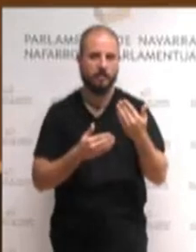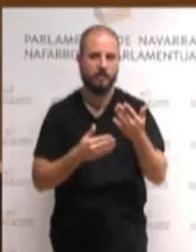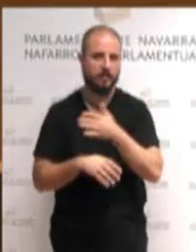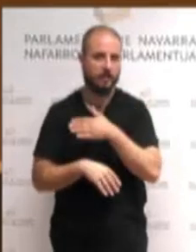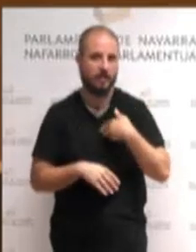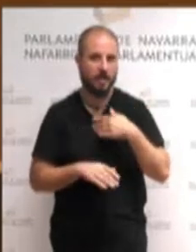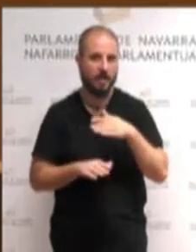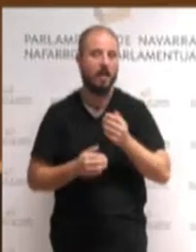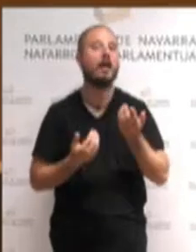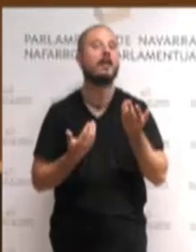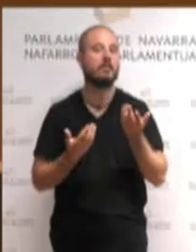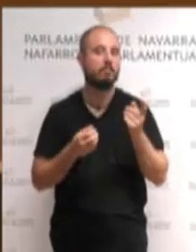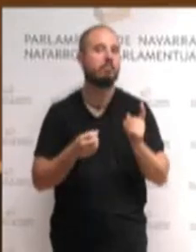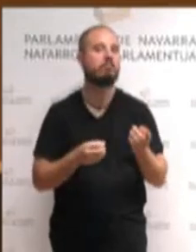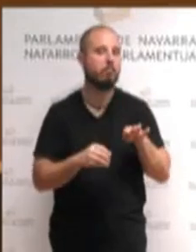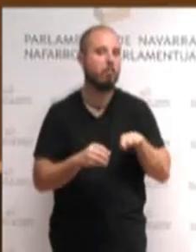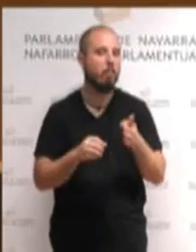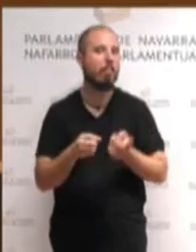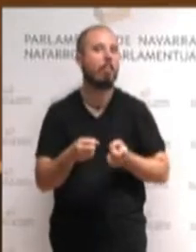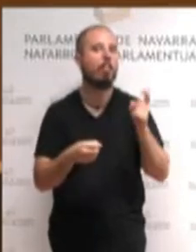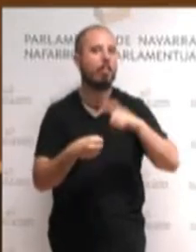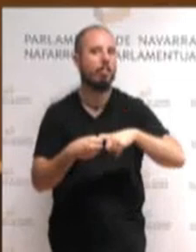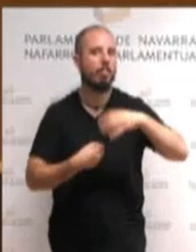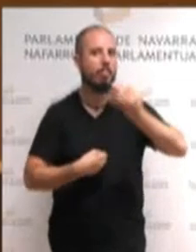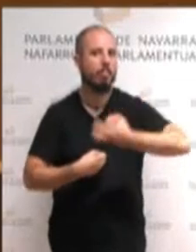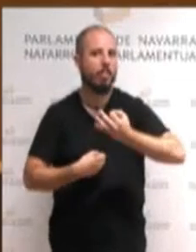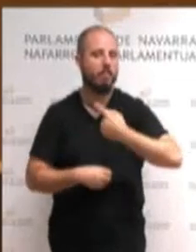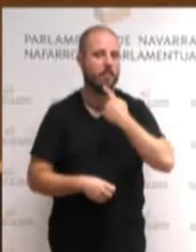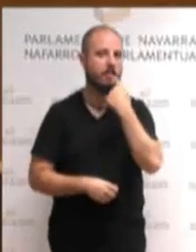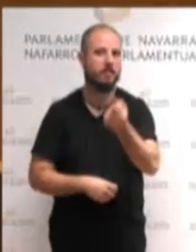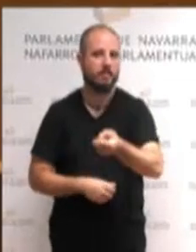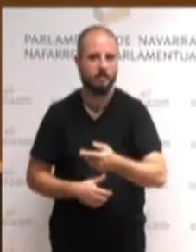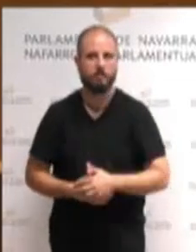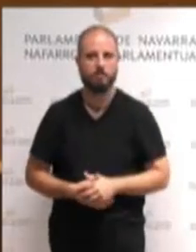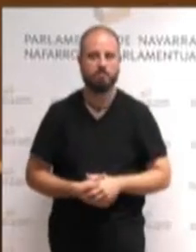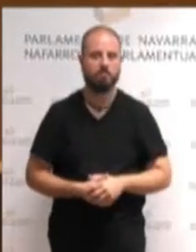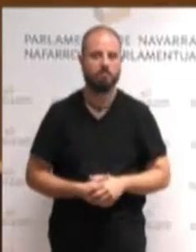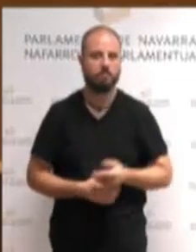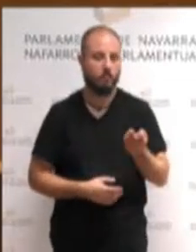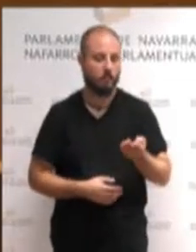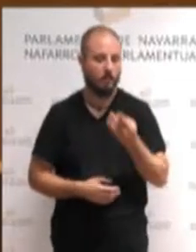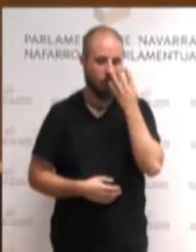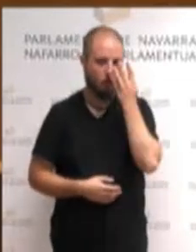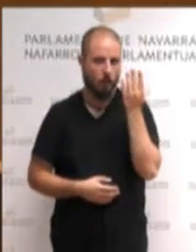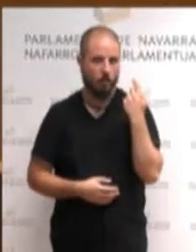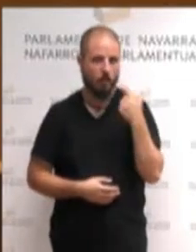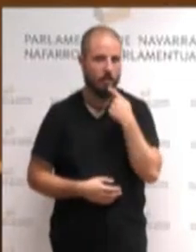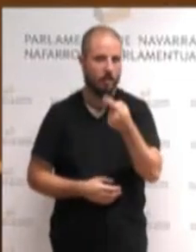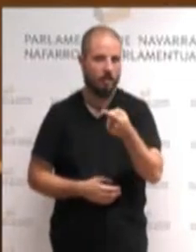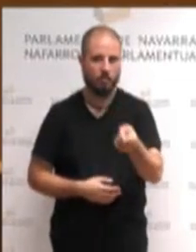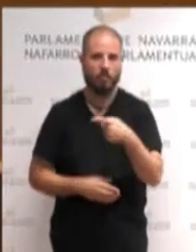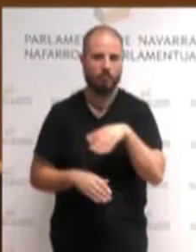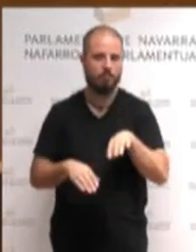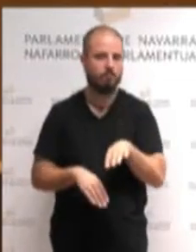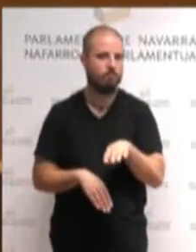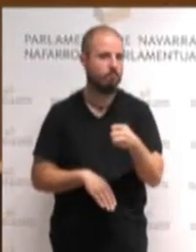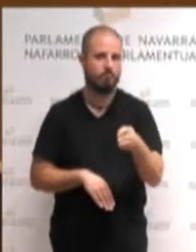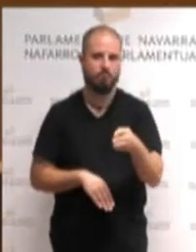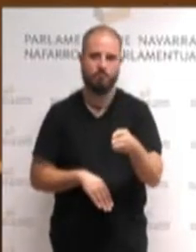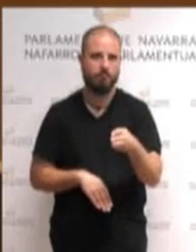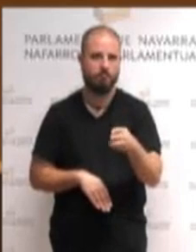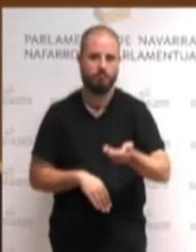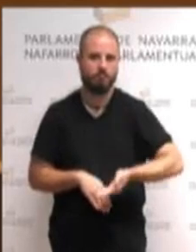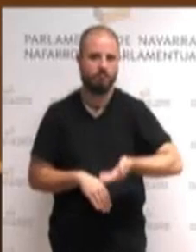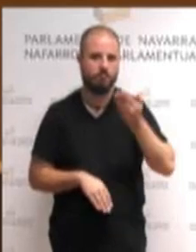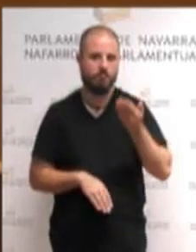Ezan genizun, gobernu horrek politika publiko aurrerako jakegiteko Euskal Herria Bildu